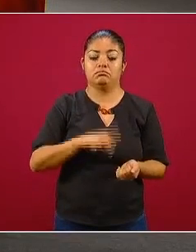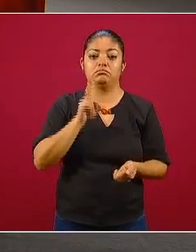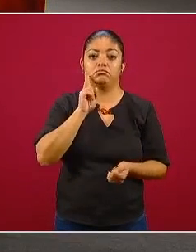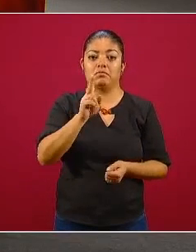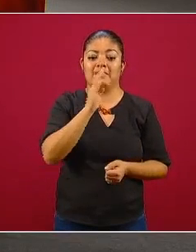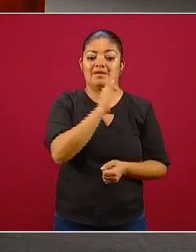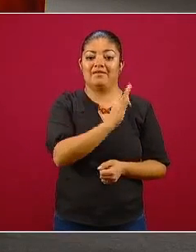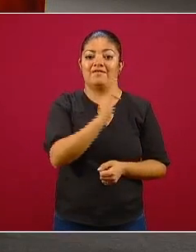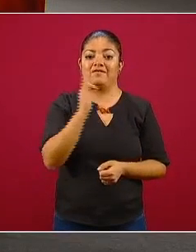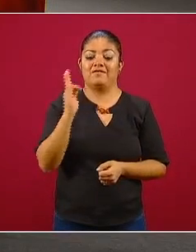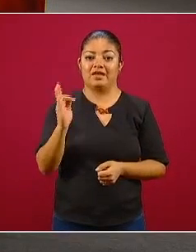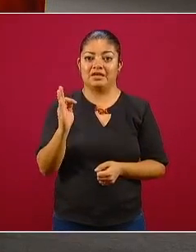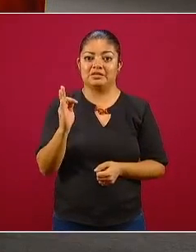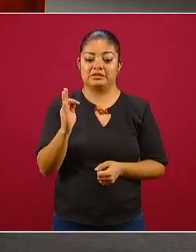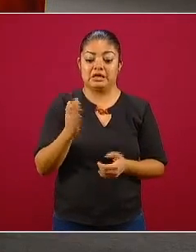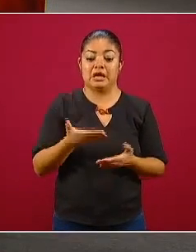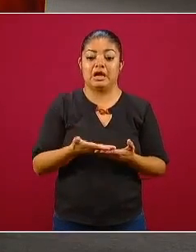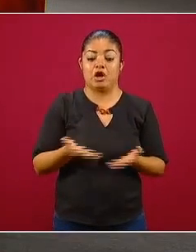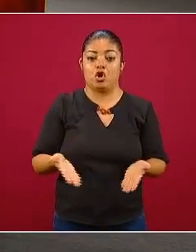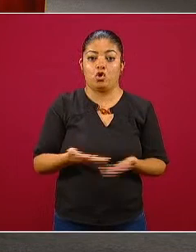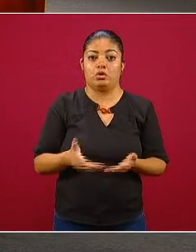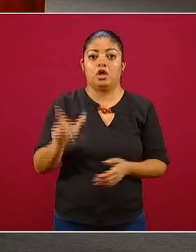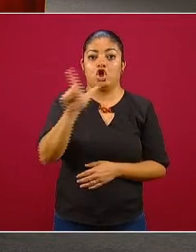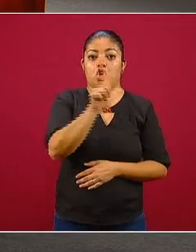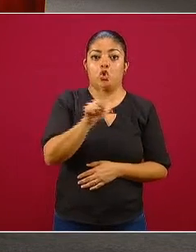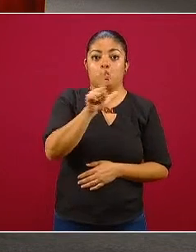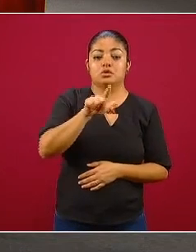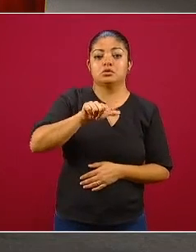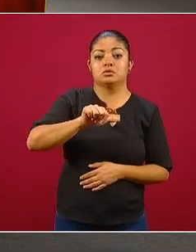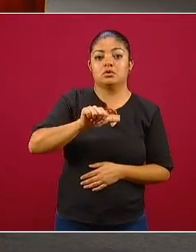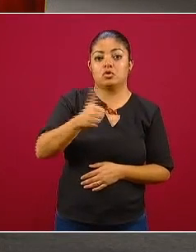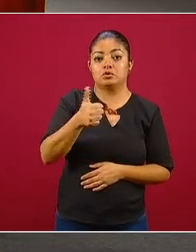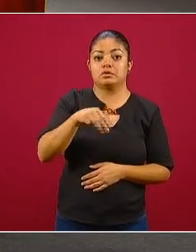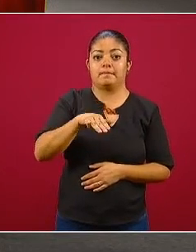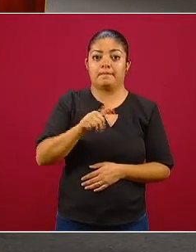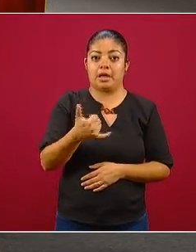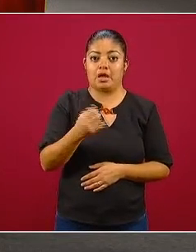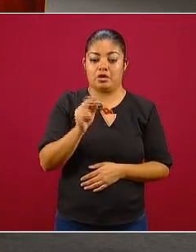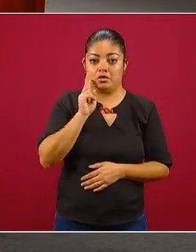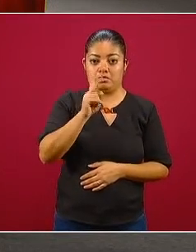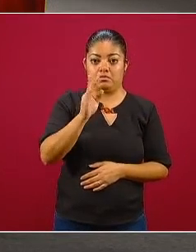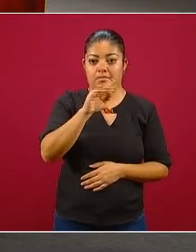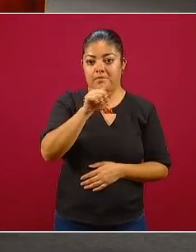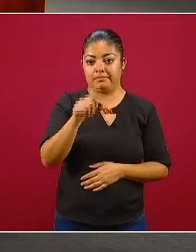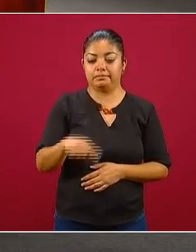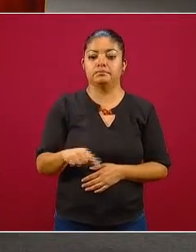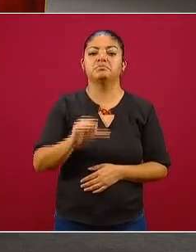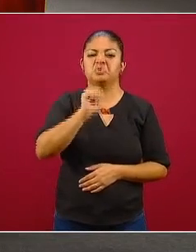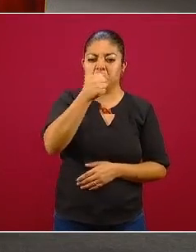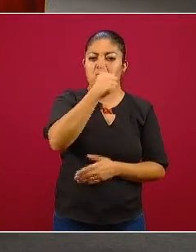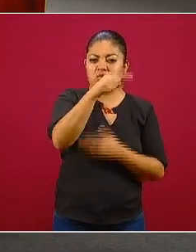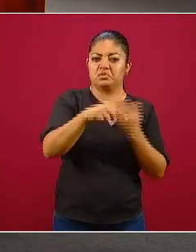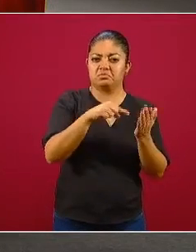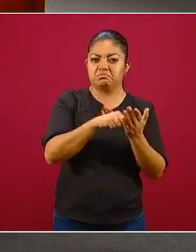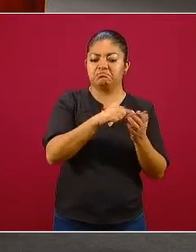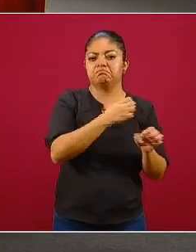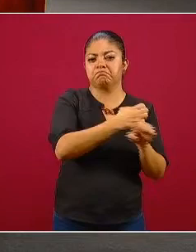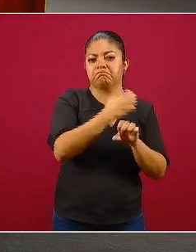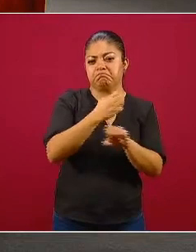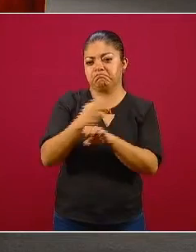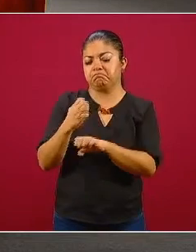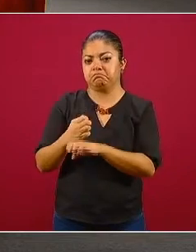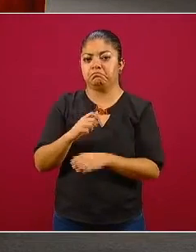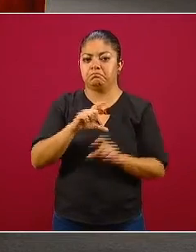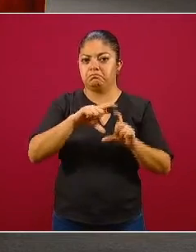la fecha actual, lunes 11 de mayo. Vamos a ver otras regiones del país, misma interpretación,